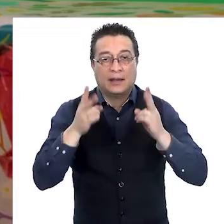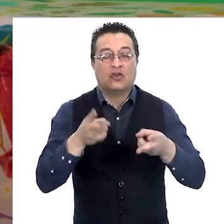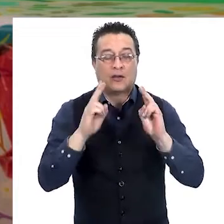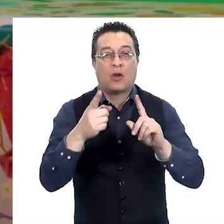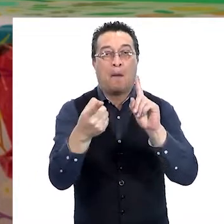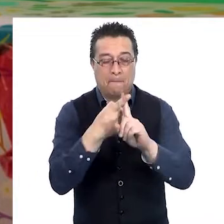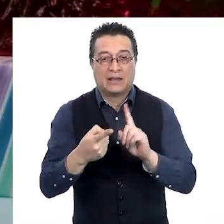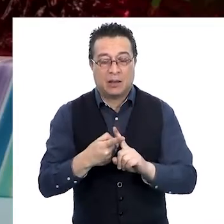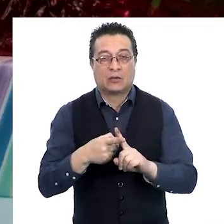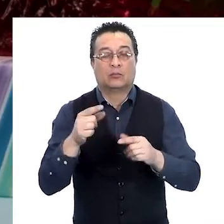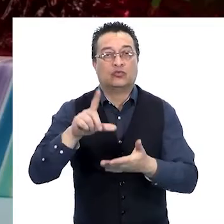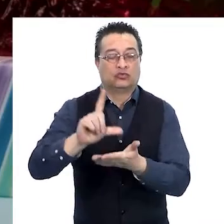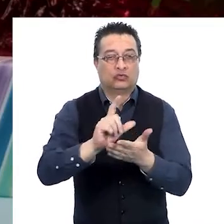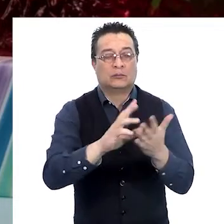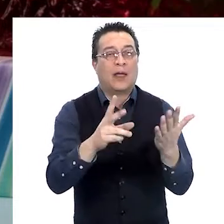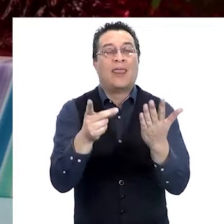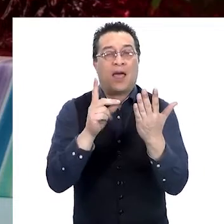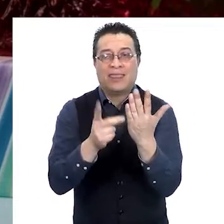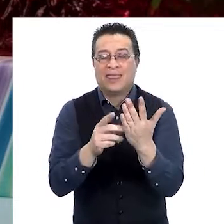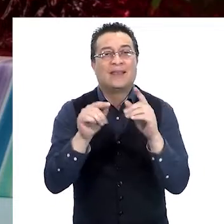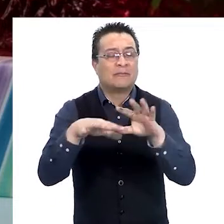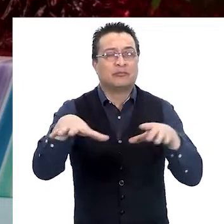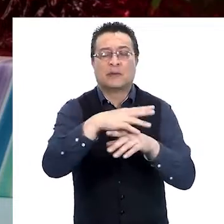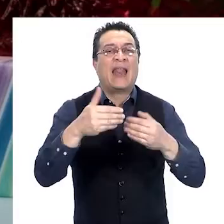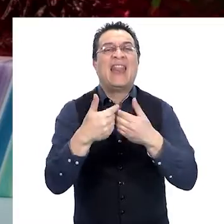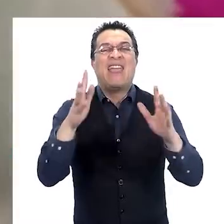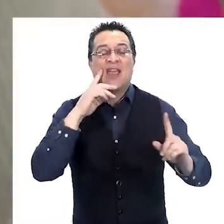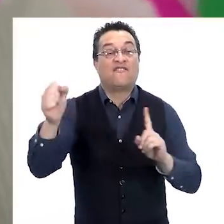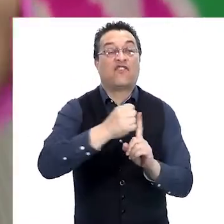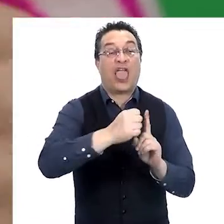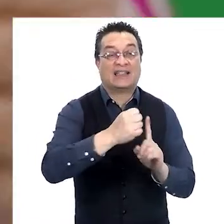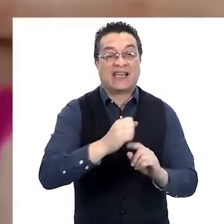derecho a participar de un espacio digital libre de violencia.